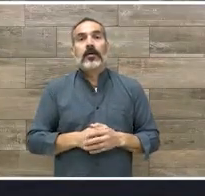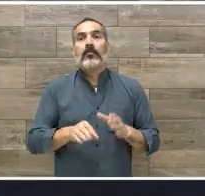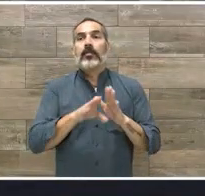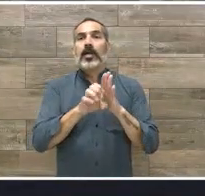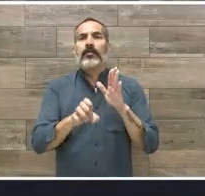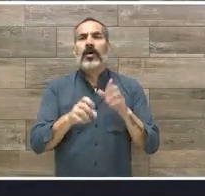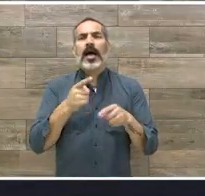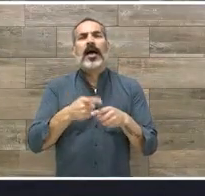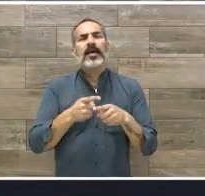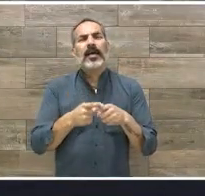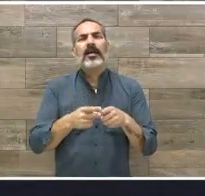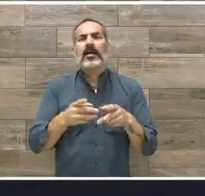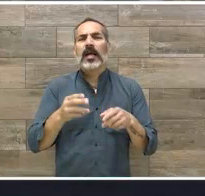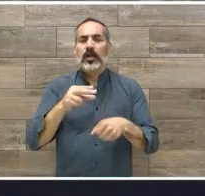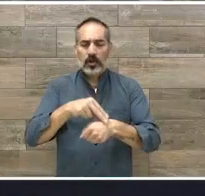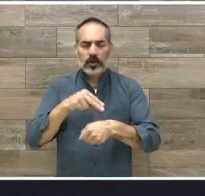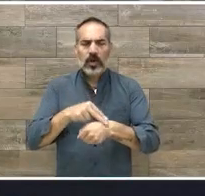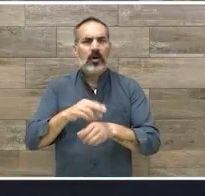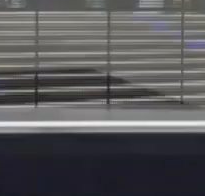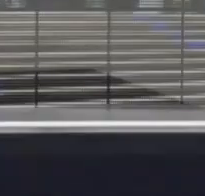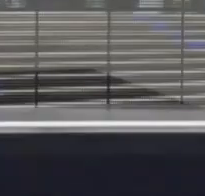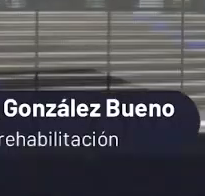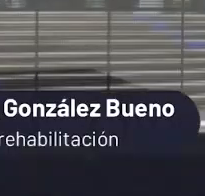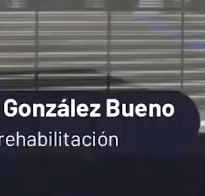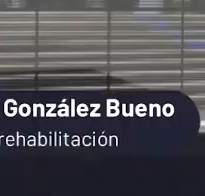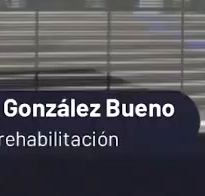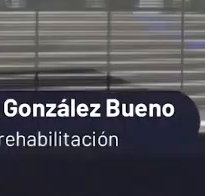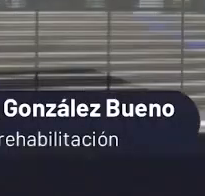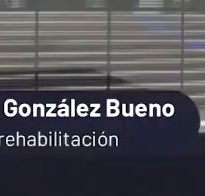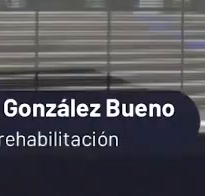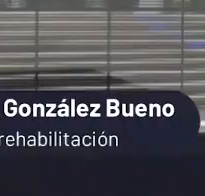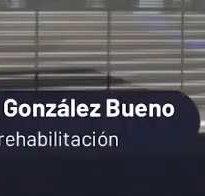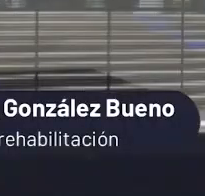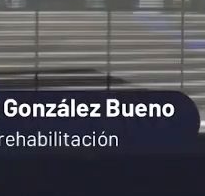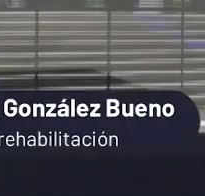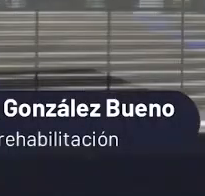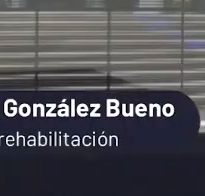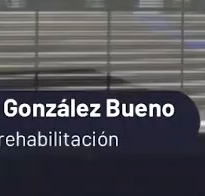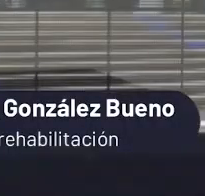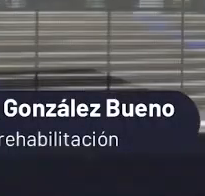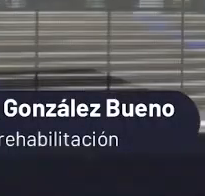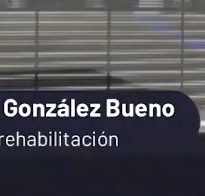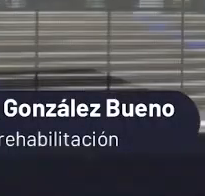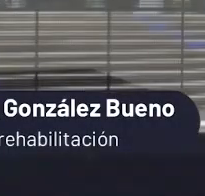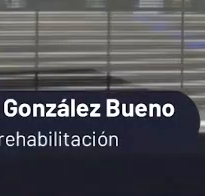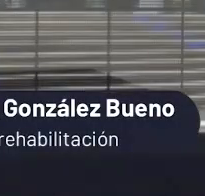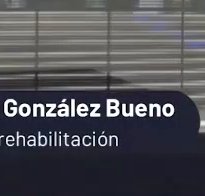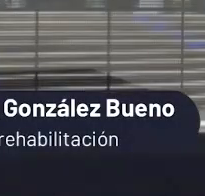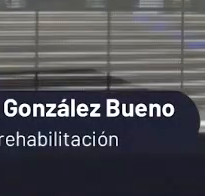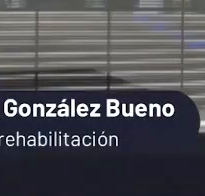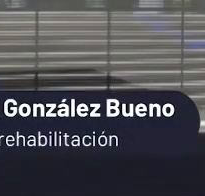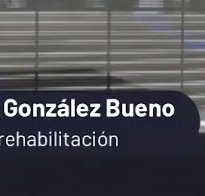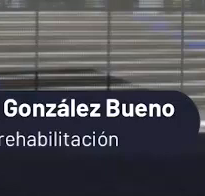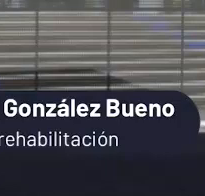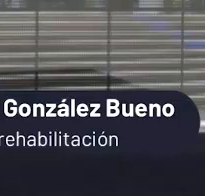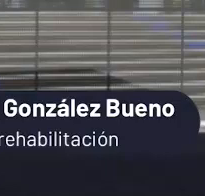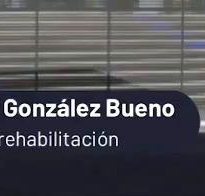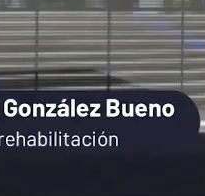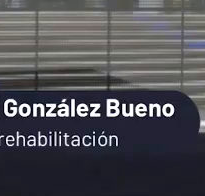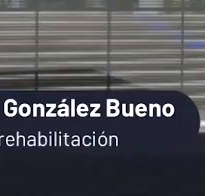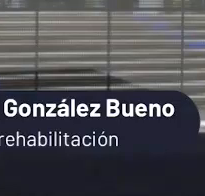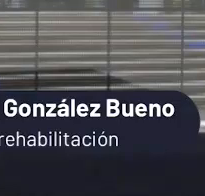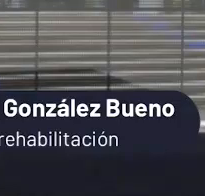persona indicada o quién es la persona que nos va a decir tu hijo necesita rehabilitación. Me gustaría